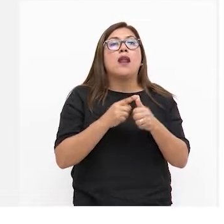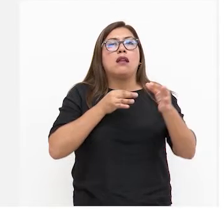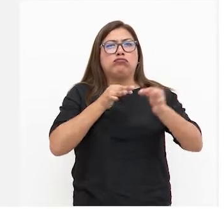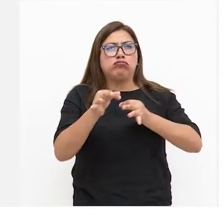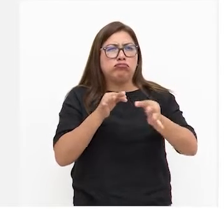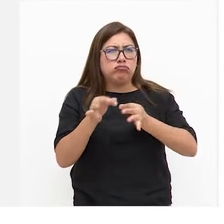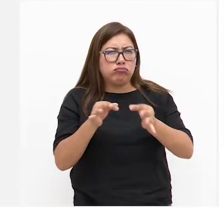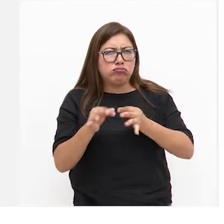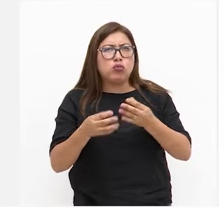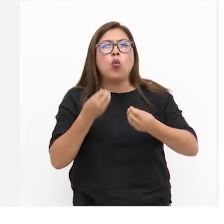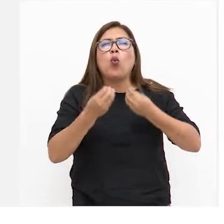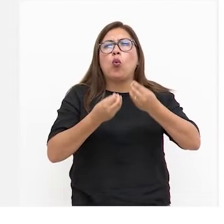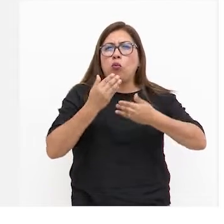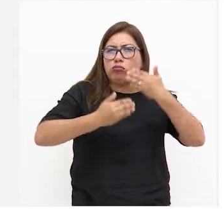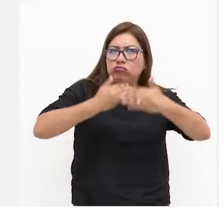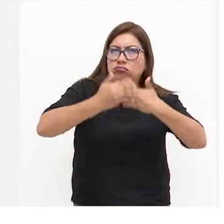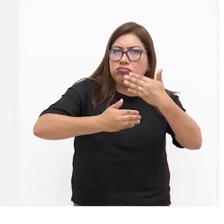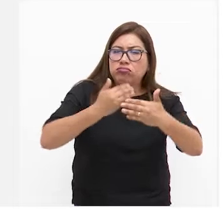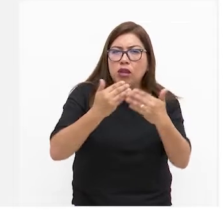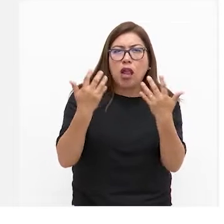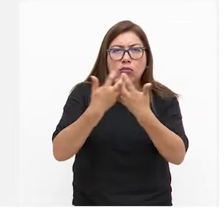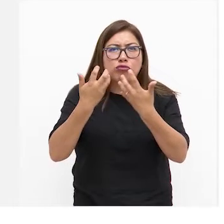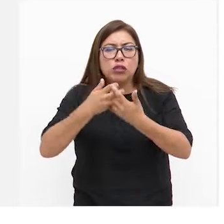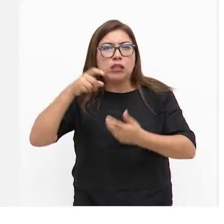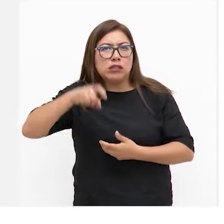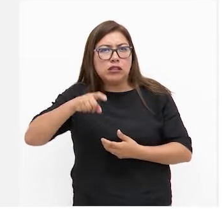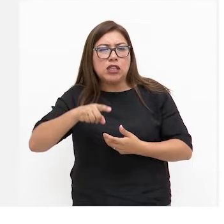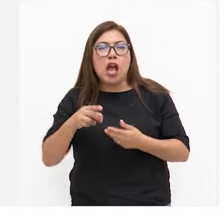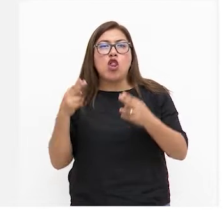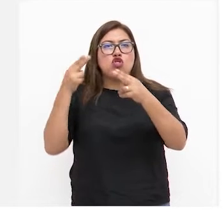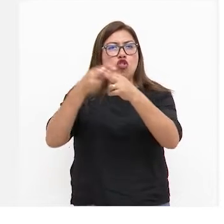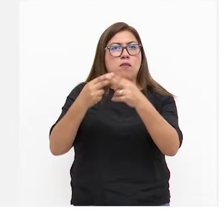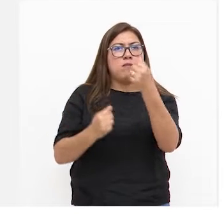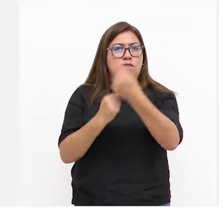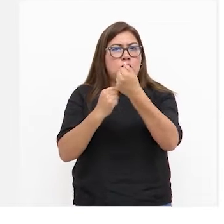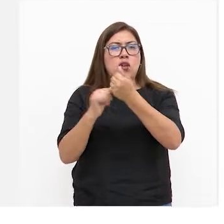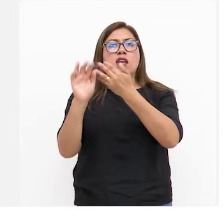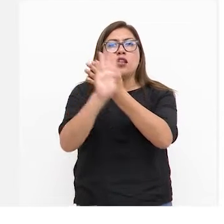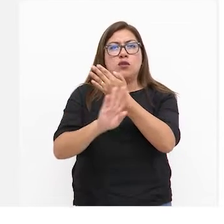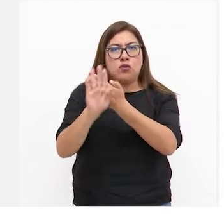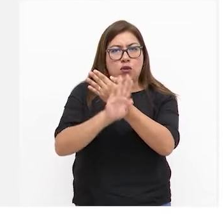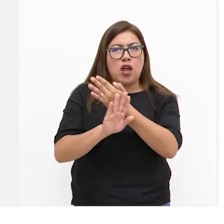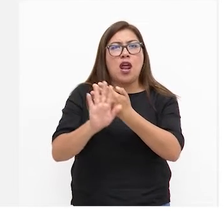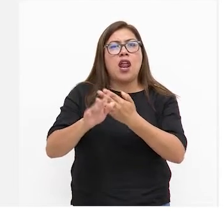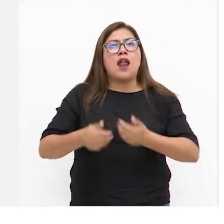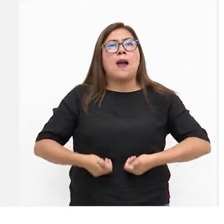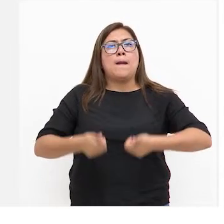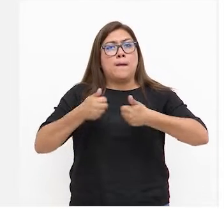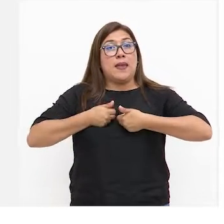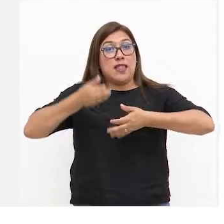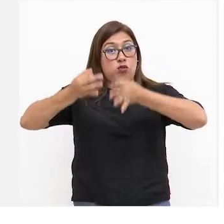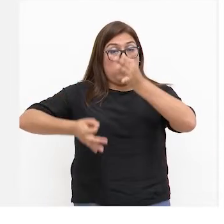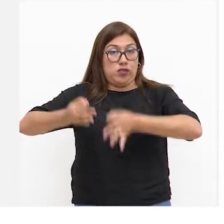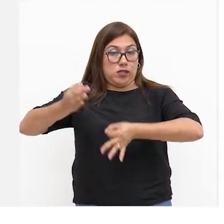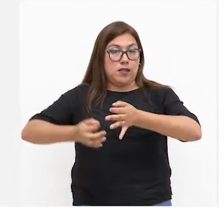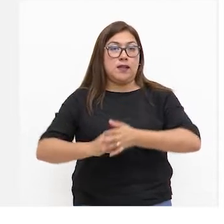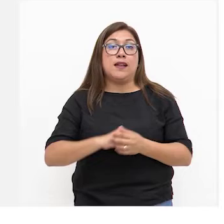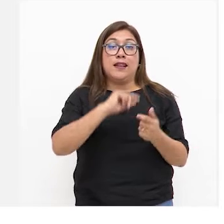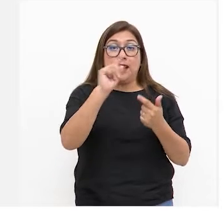se definirá el proceso correspondiente para el nombramiento de apoyos y salvaguardias en la vía judicial